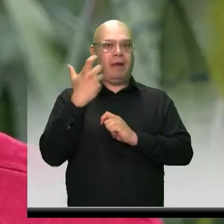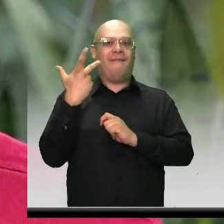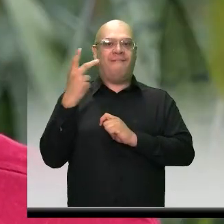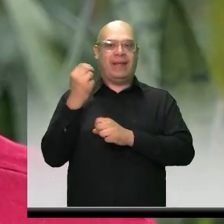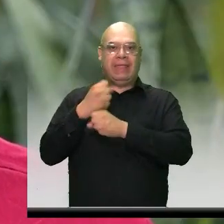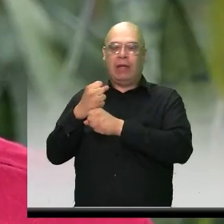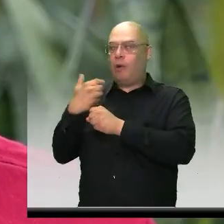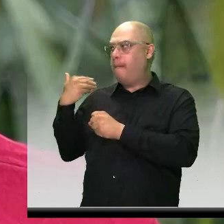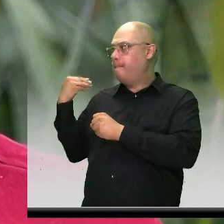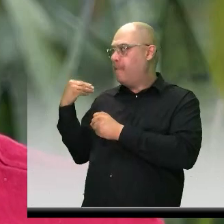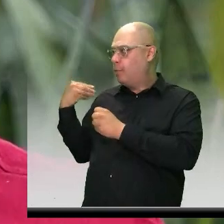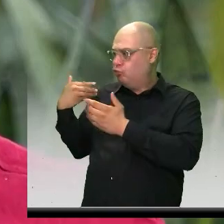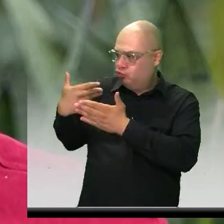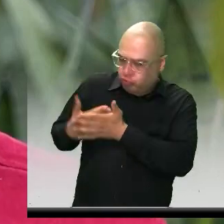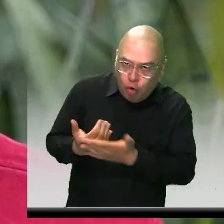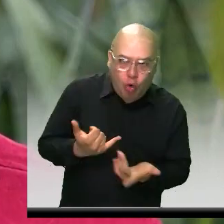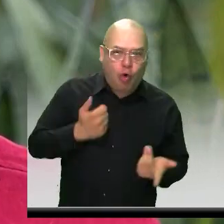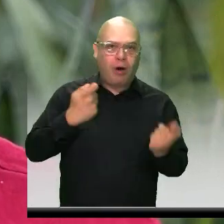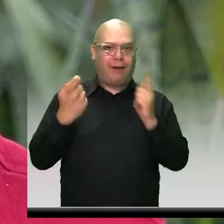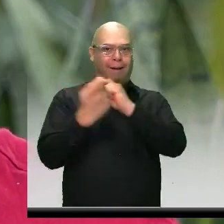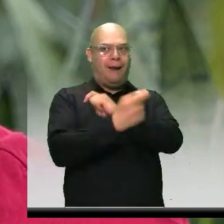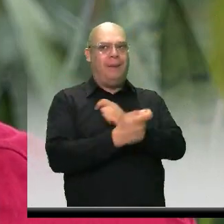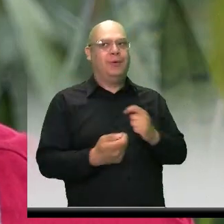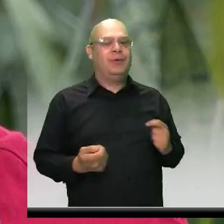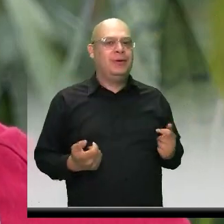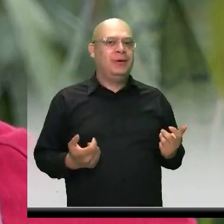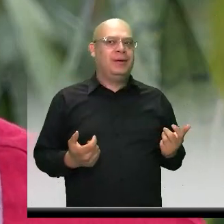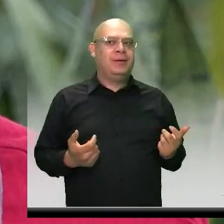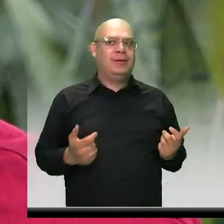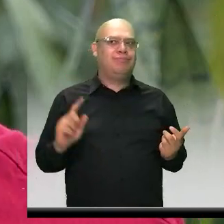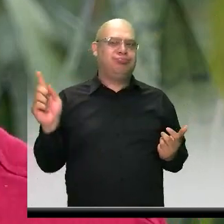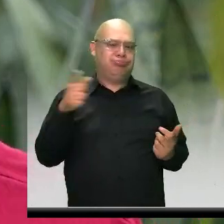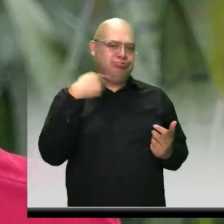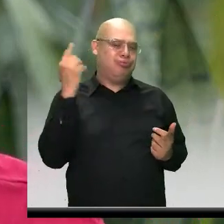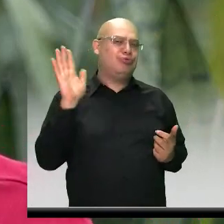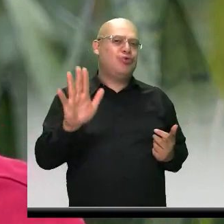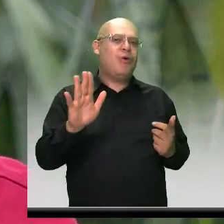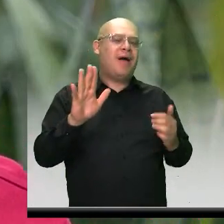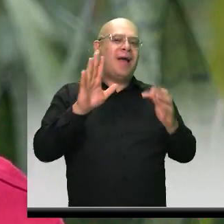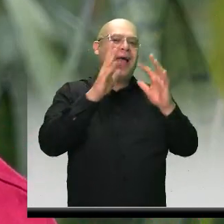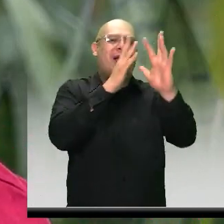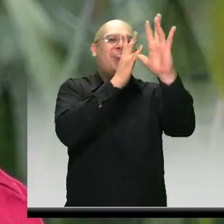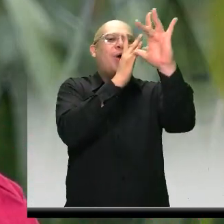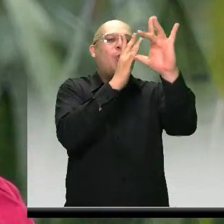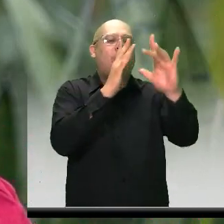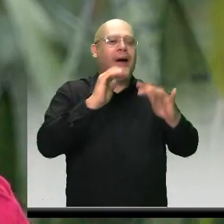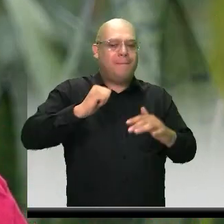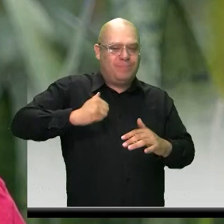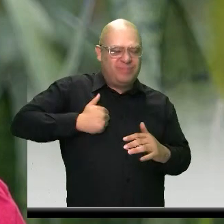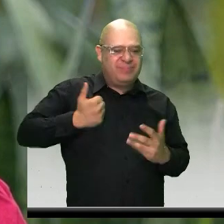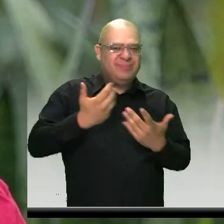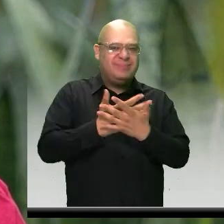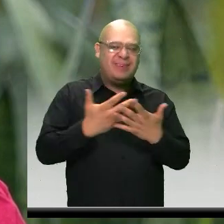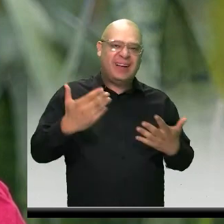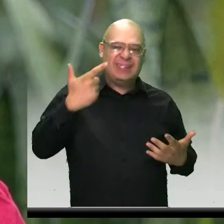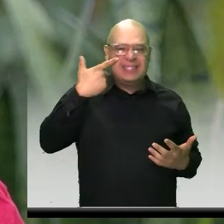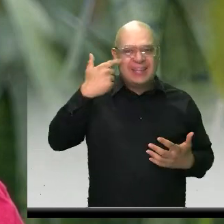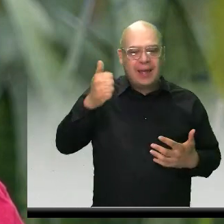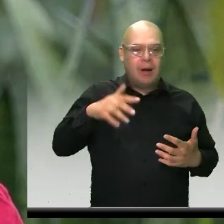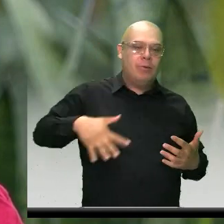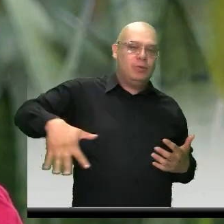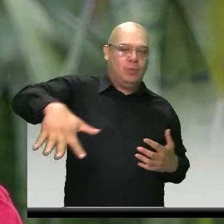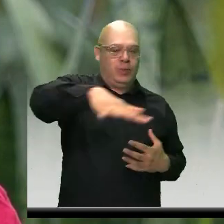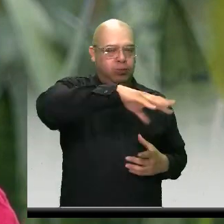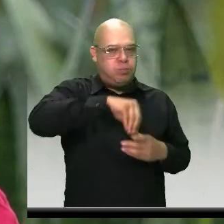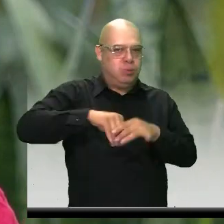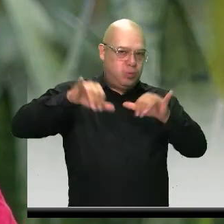ahora. Igual toda la gente de los itagüiseños podemos disfrutar de lo que hay en este momento